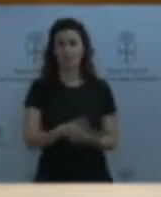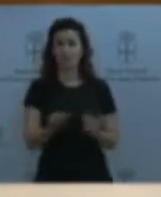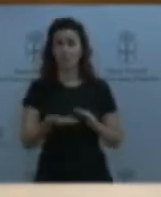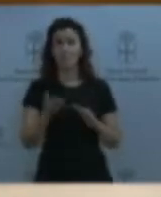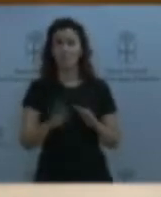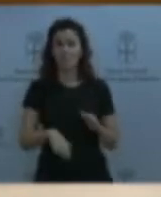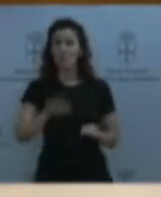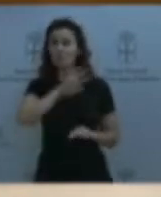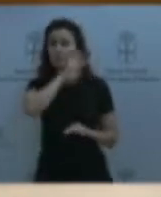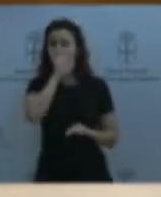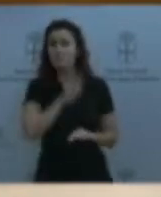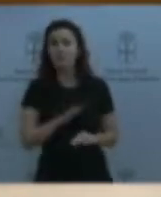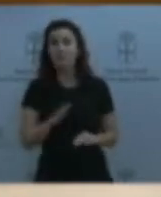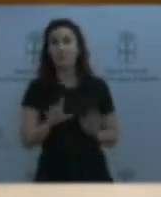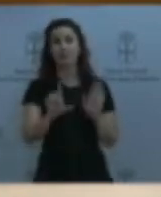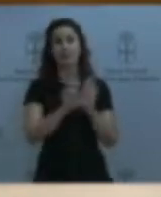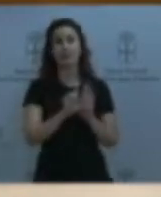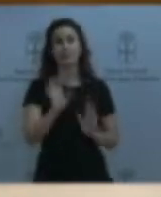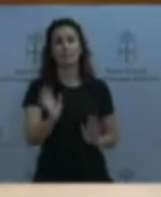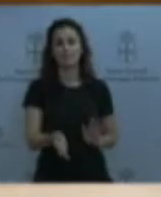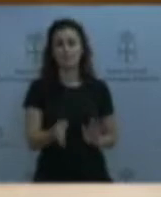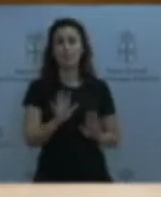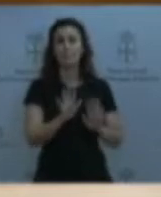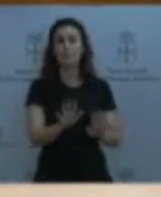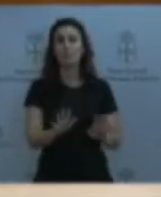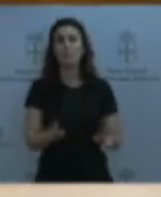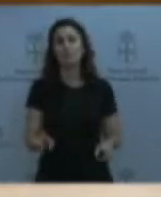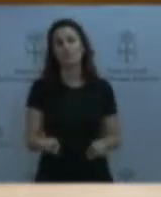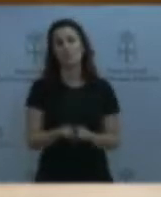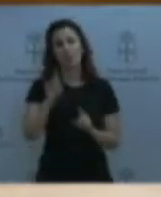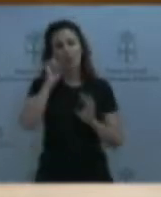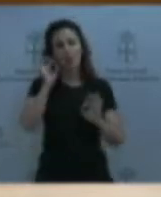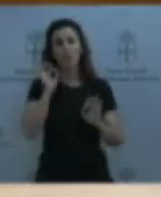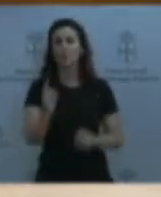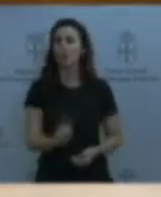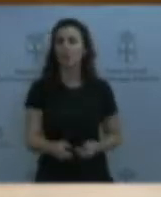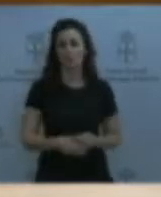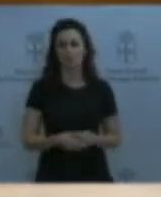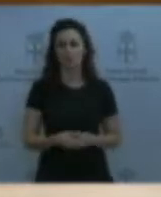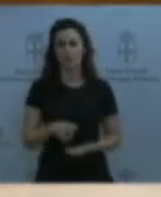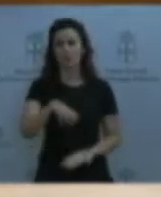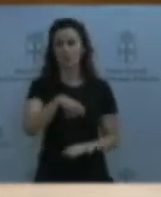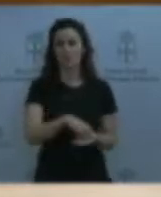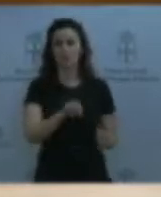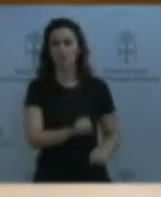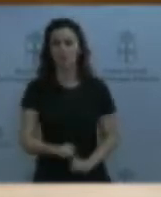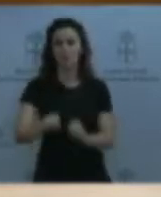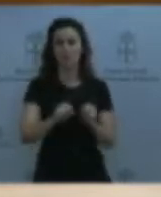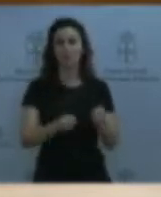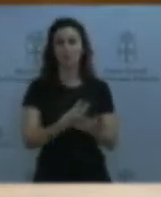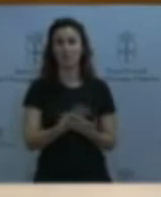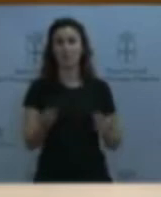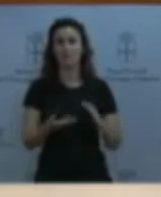desde luego no es ni medio normal que sea un centro de protección de menores el hogar idóneo donde deba de